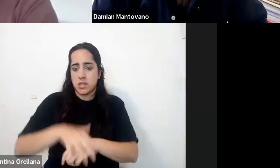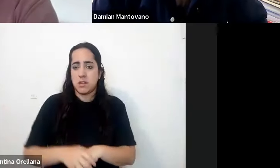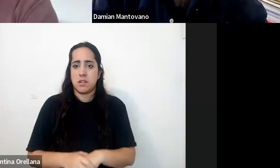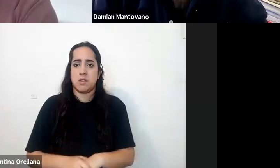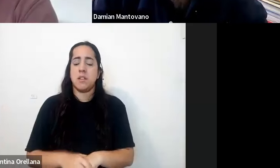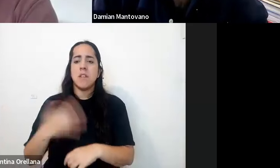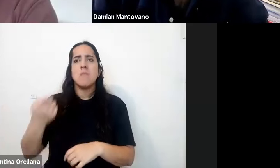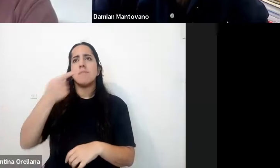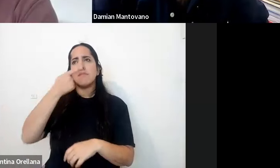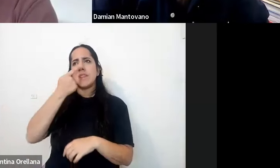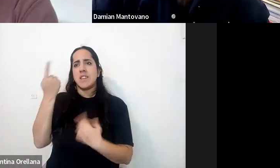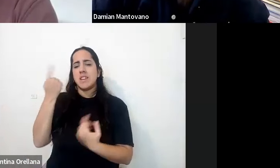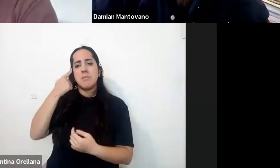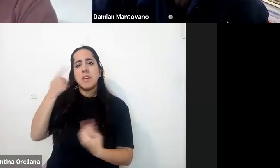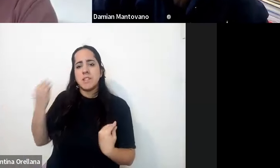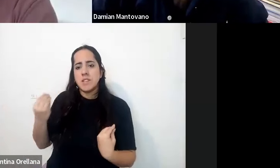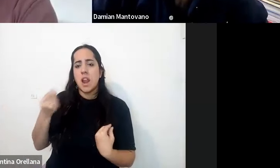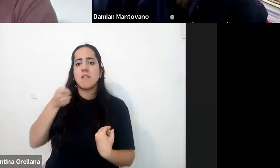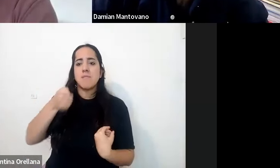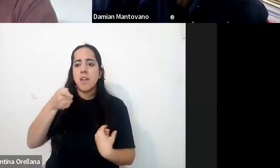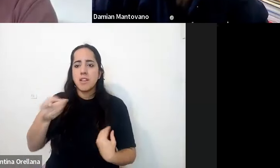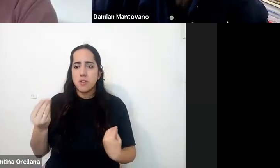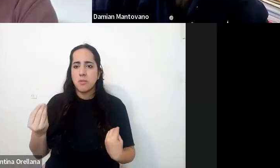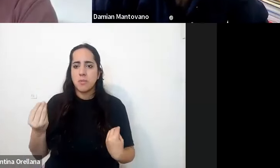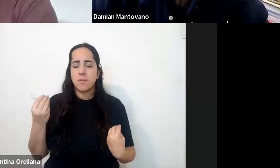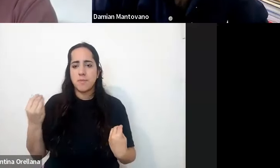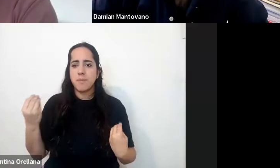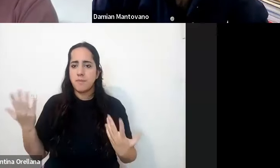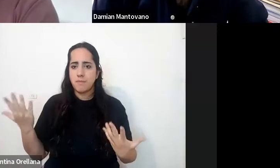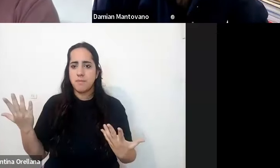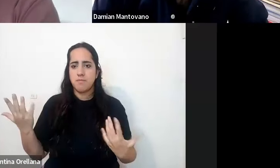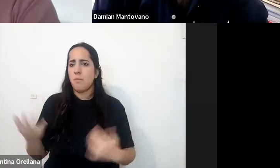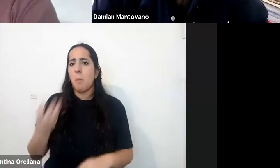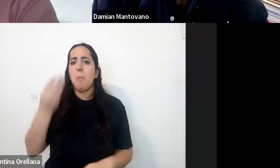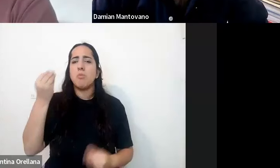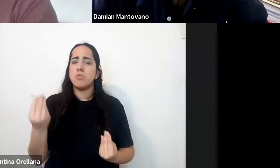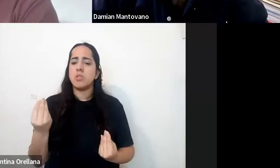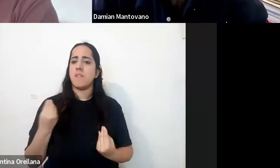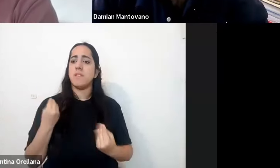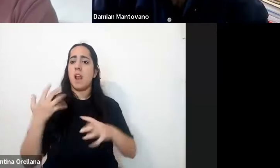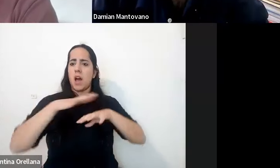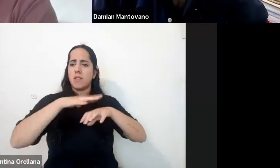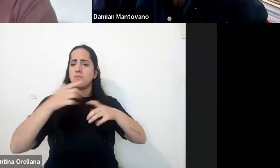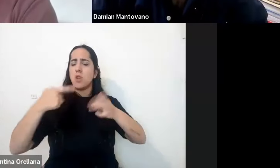interesante pensar que esto ocurre muchas veces en las grandes ciudades